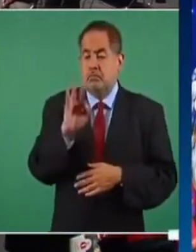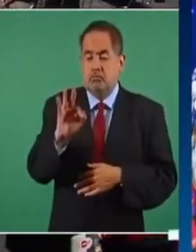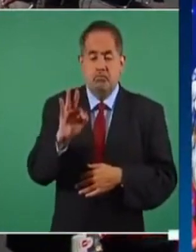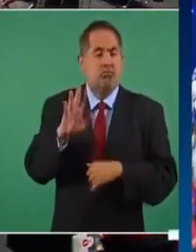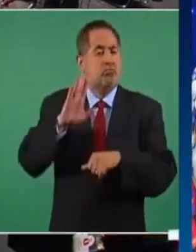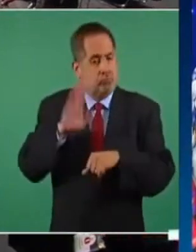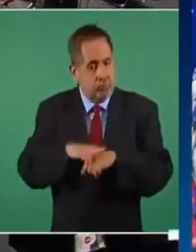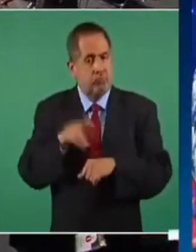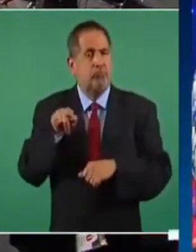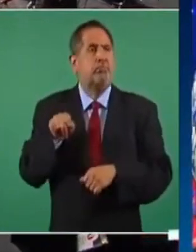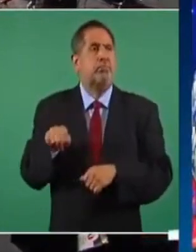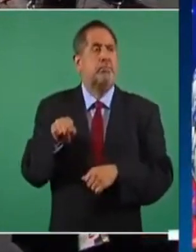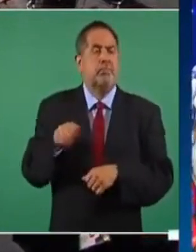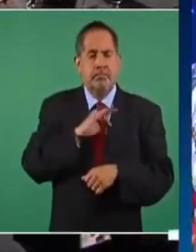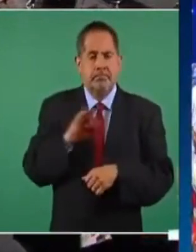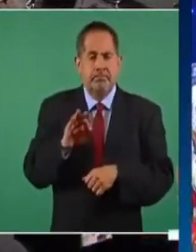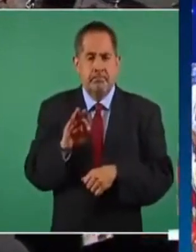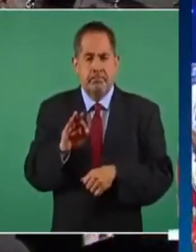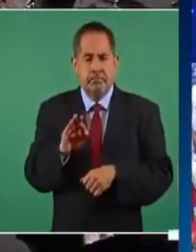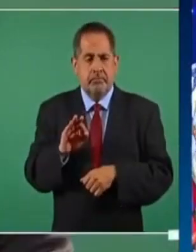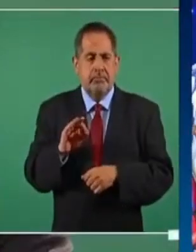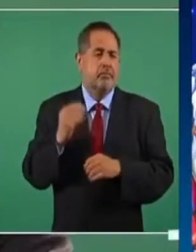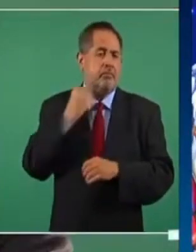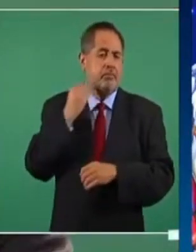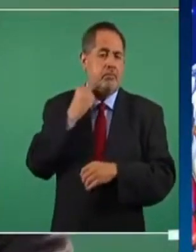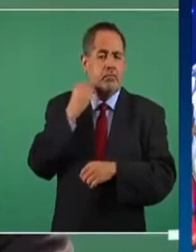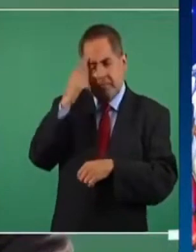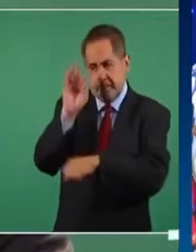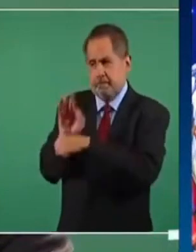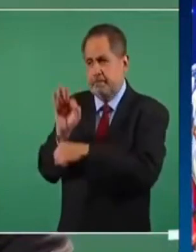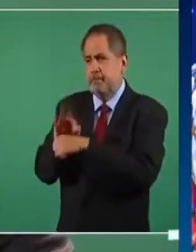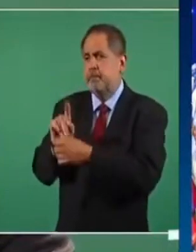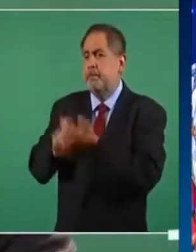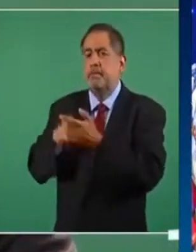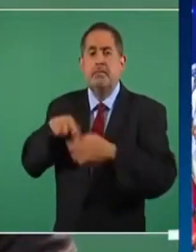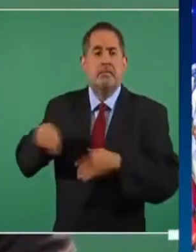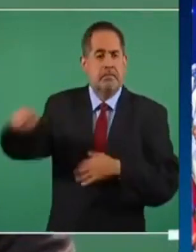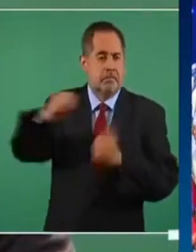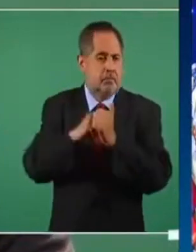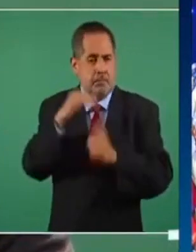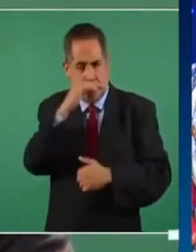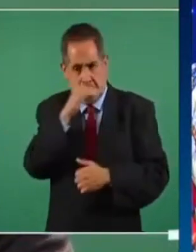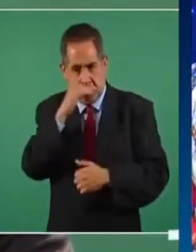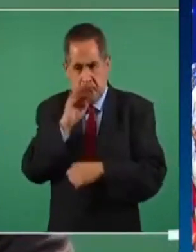más defensores de oficio para el pueblo